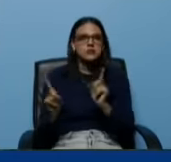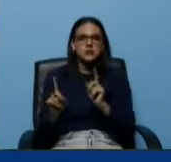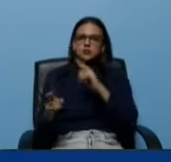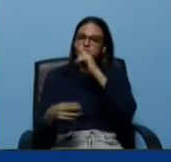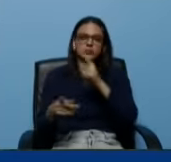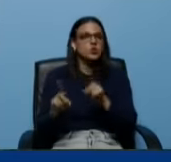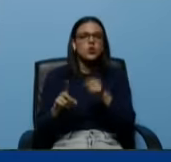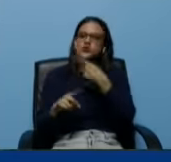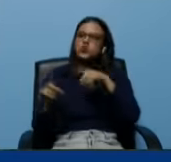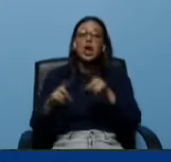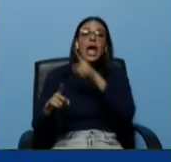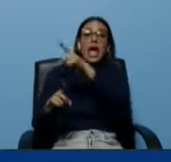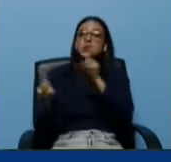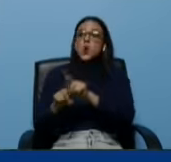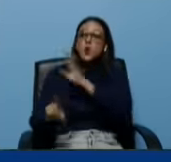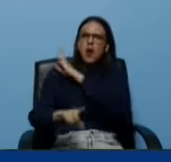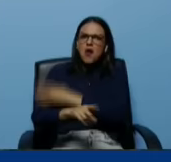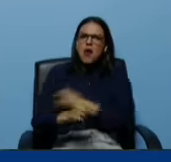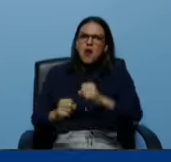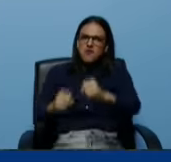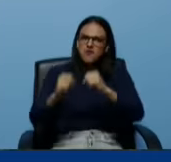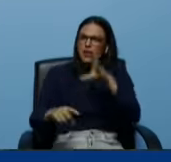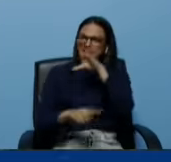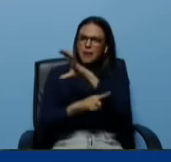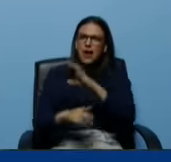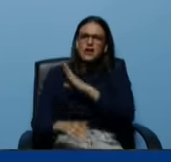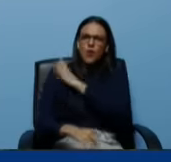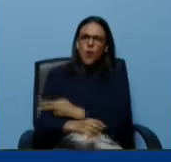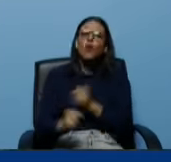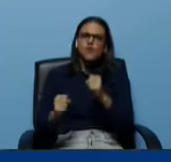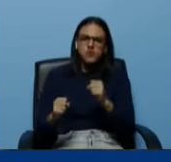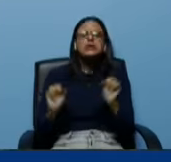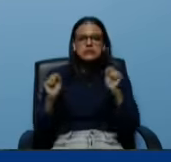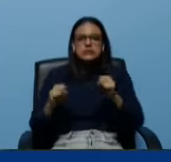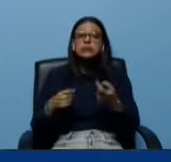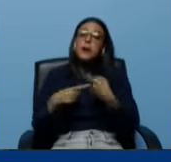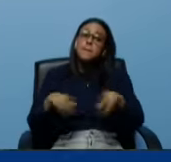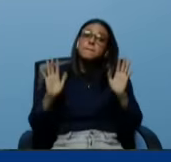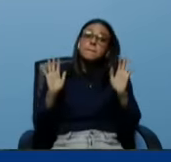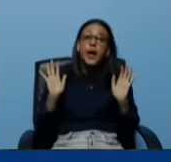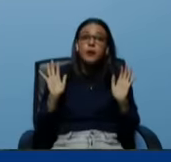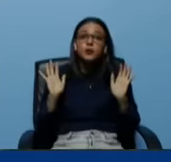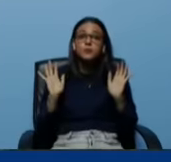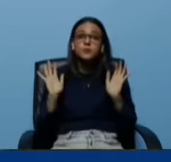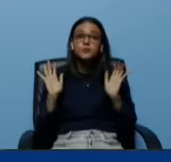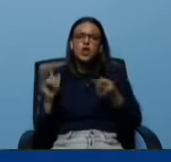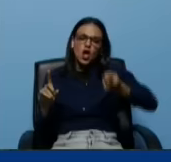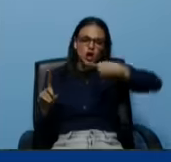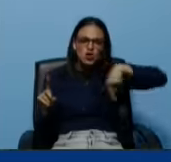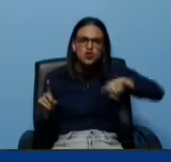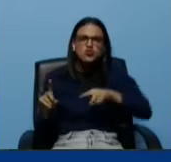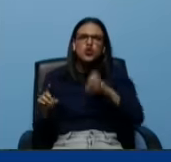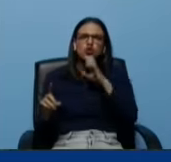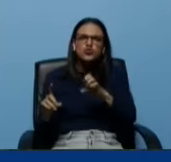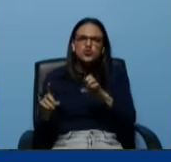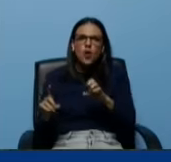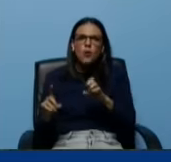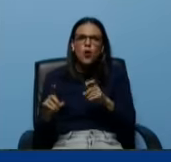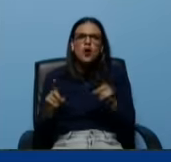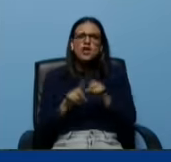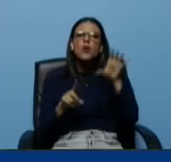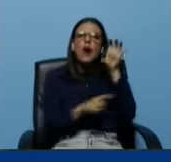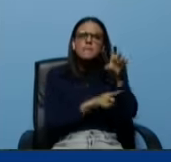serán una potencia, pero nosotros somos un país pequeñito.